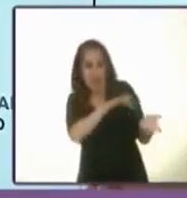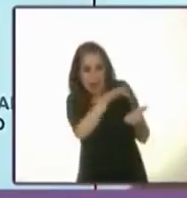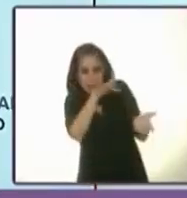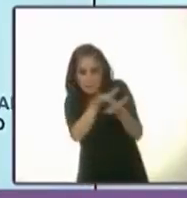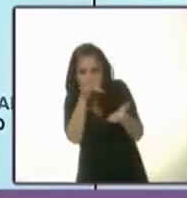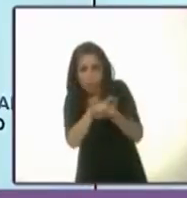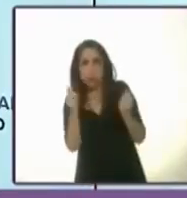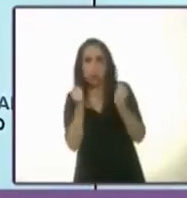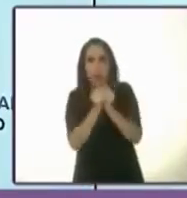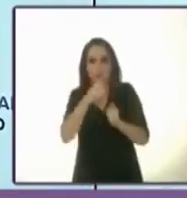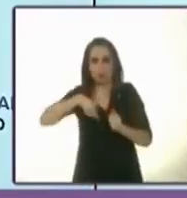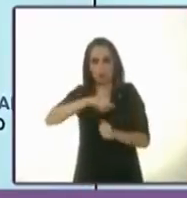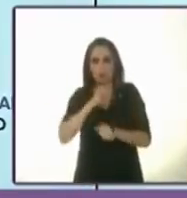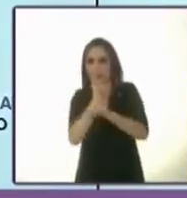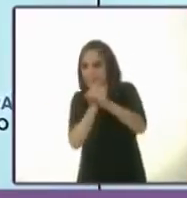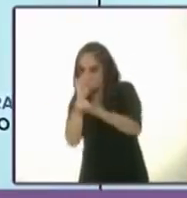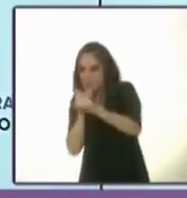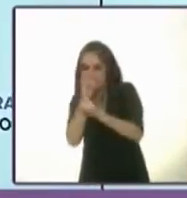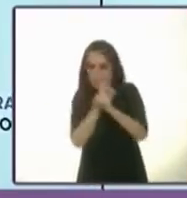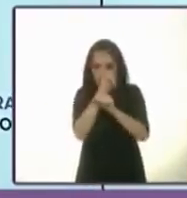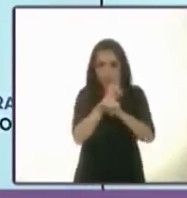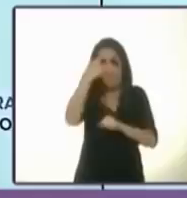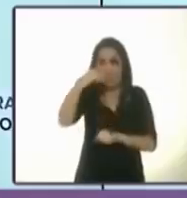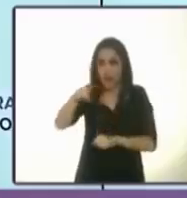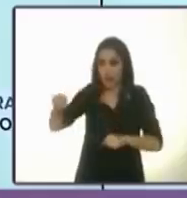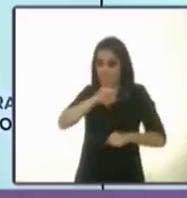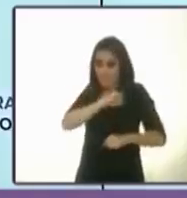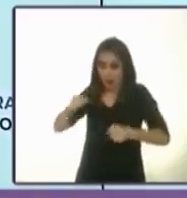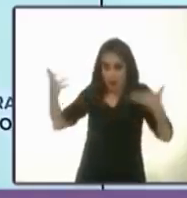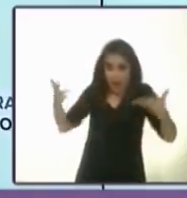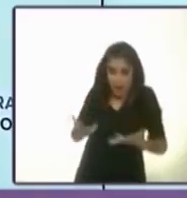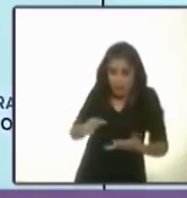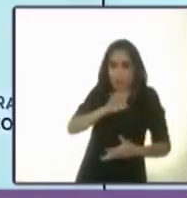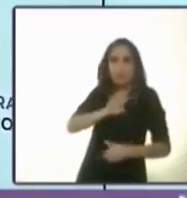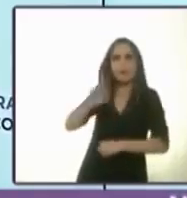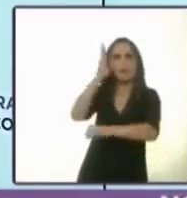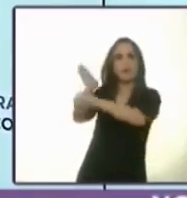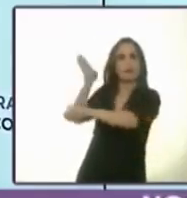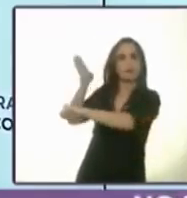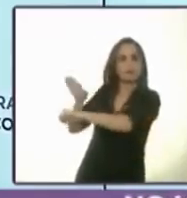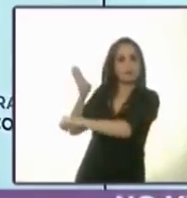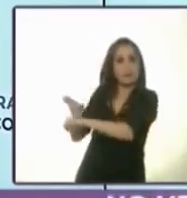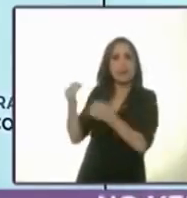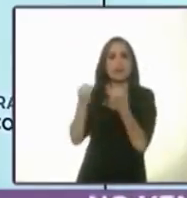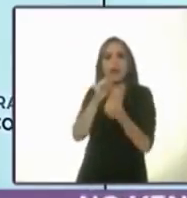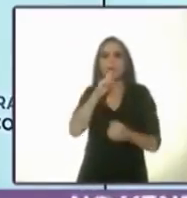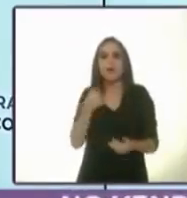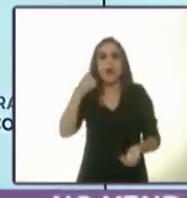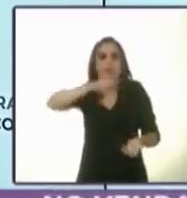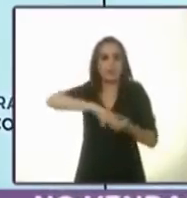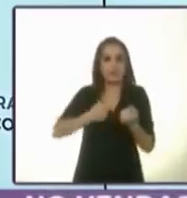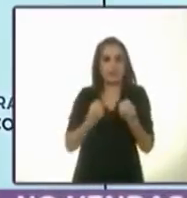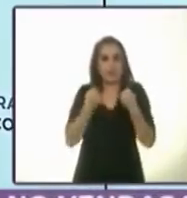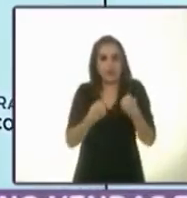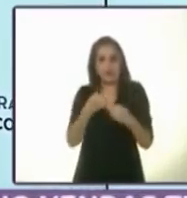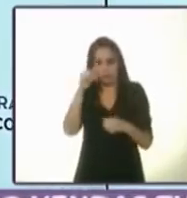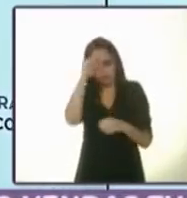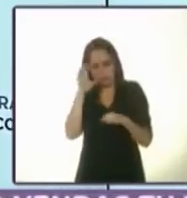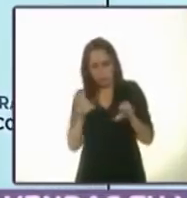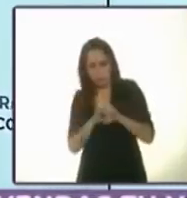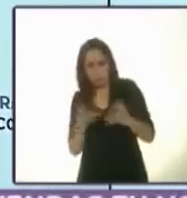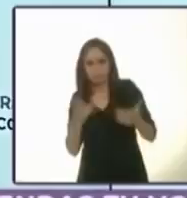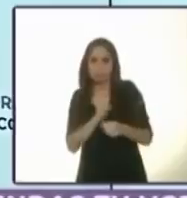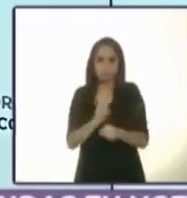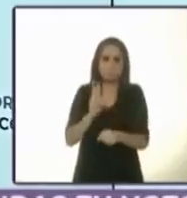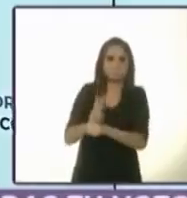investigación para que los delitos se castiguen y de fuerzas también de inteligencia para que se prevengan. Un